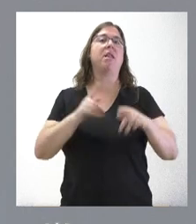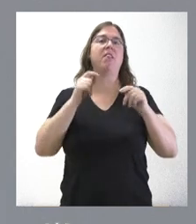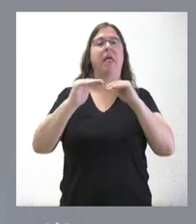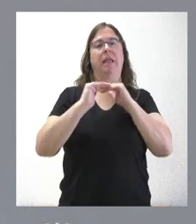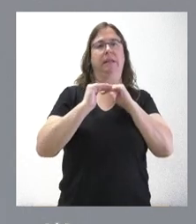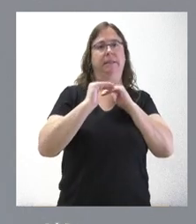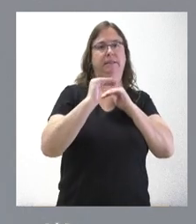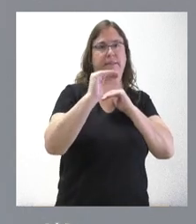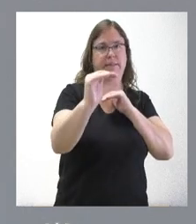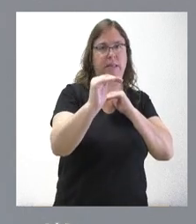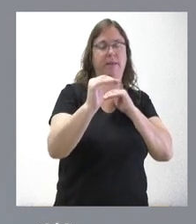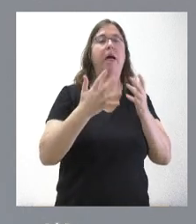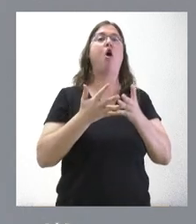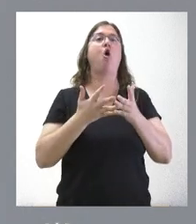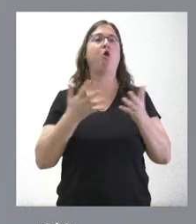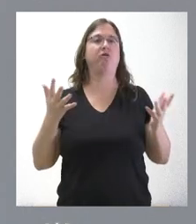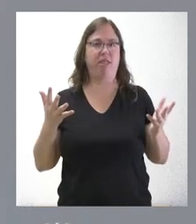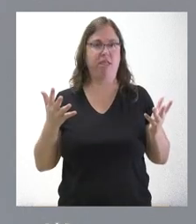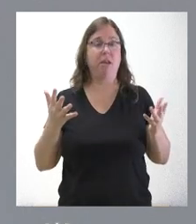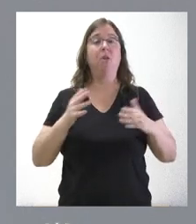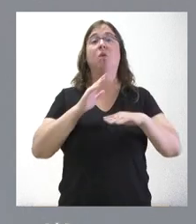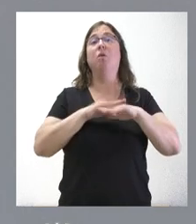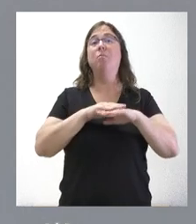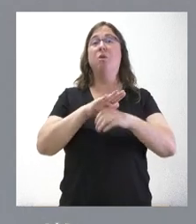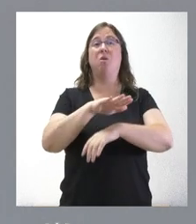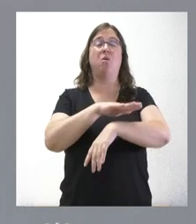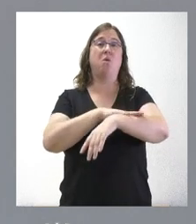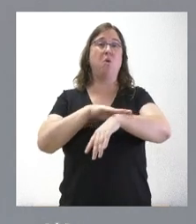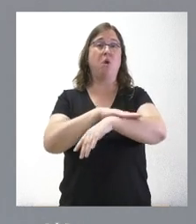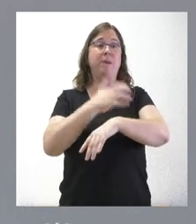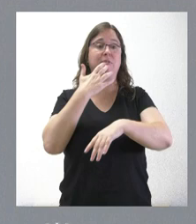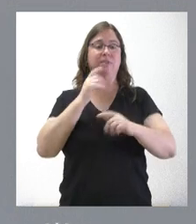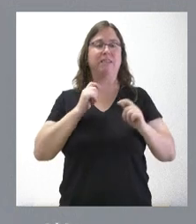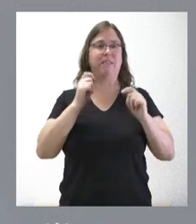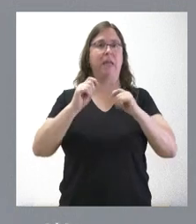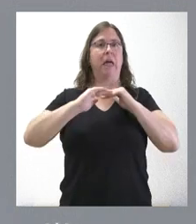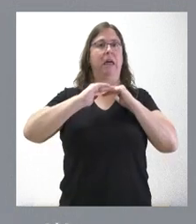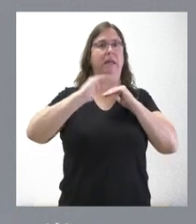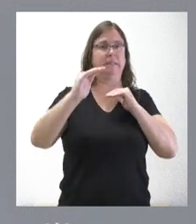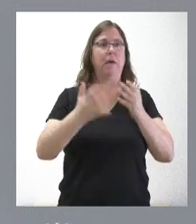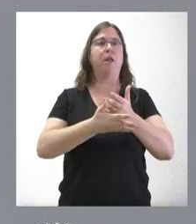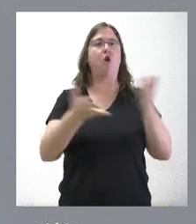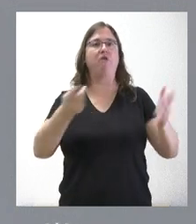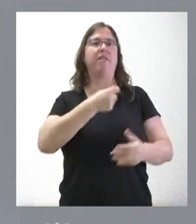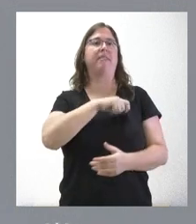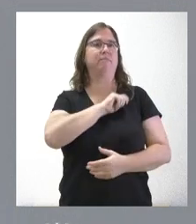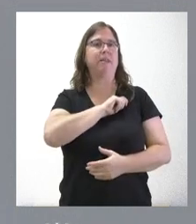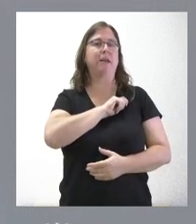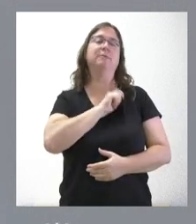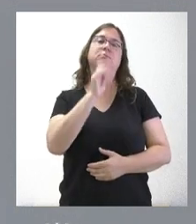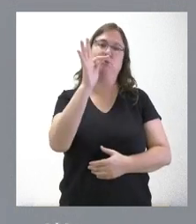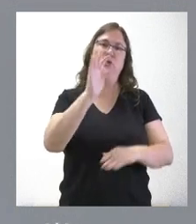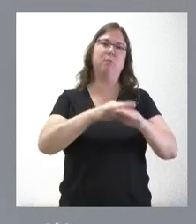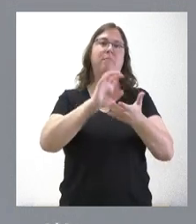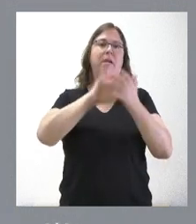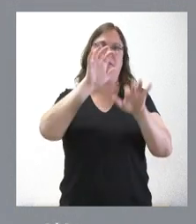que generara confianza, porque un Gobierno que diera estabilidad y generara confianza para toda España sería bueno también para Castilla